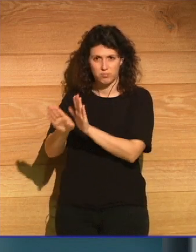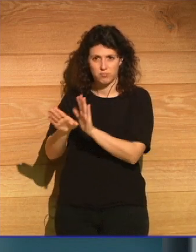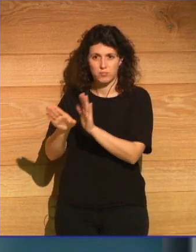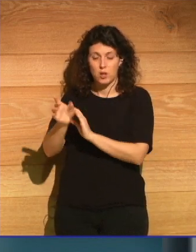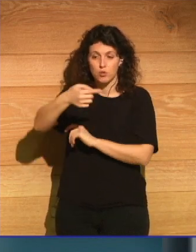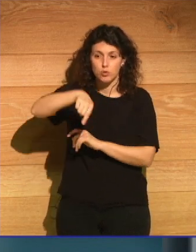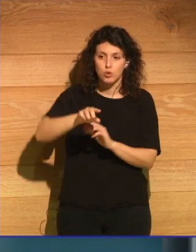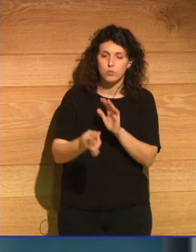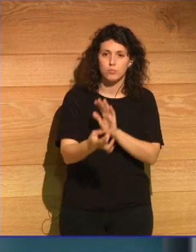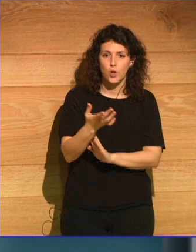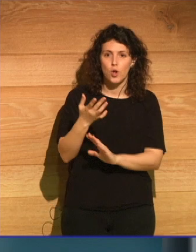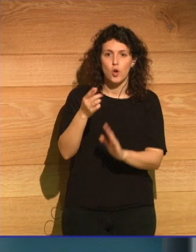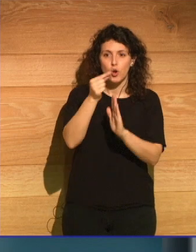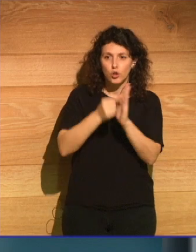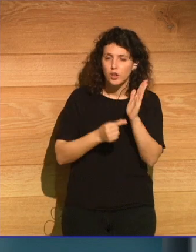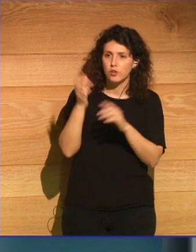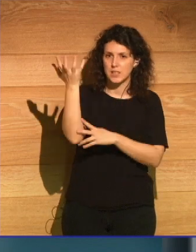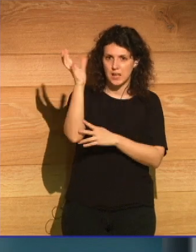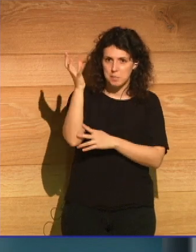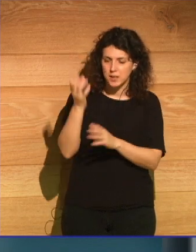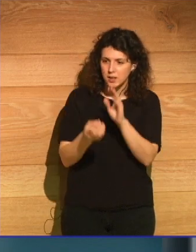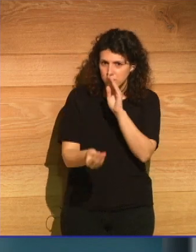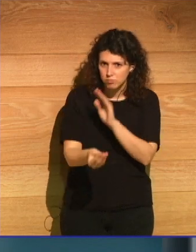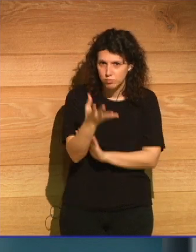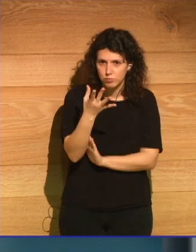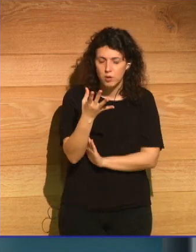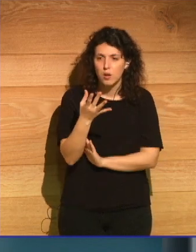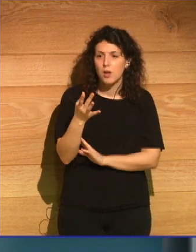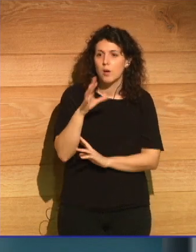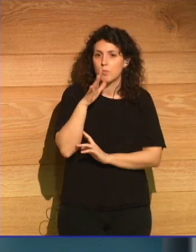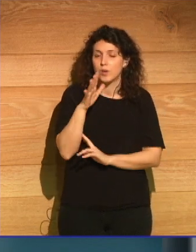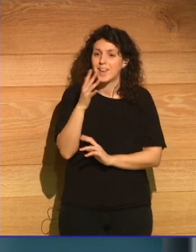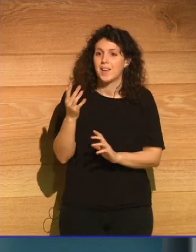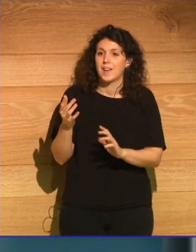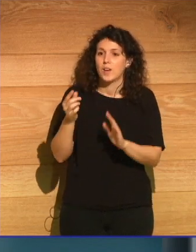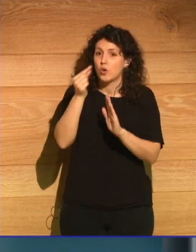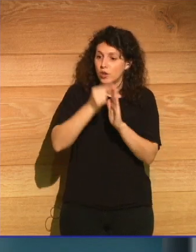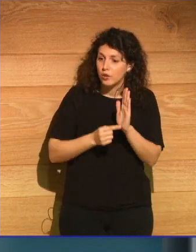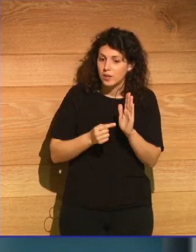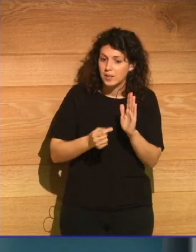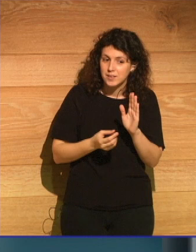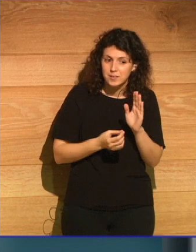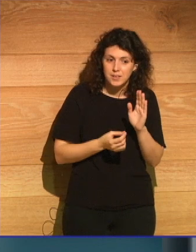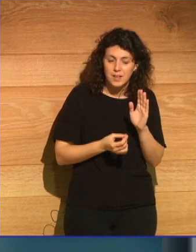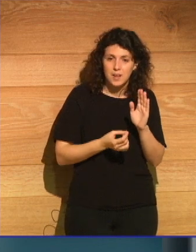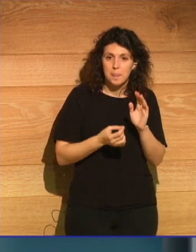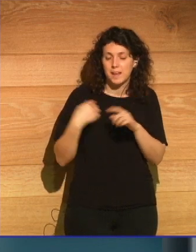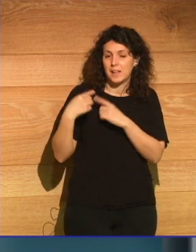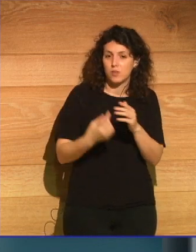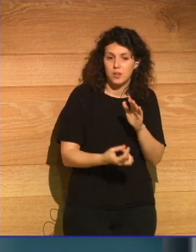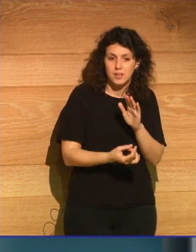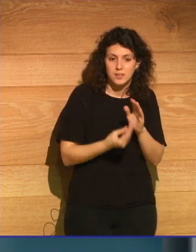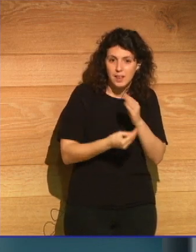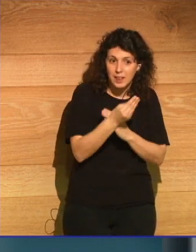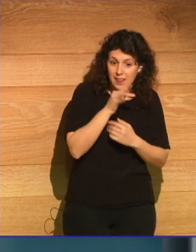creando condiciones climáticas que las condiciones aún no nacidas van a tener que vérselas con